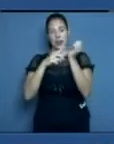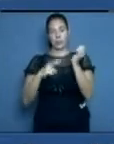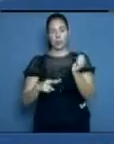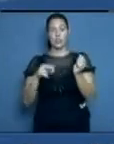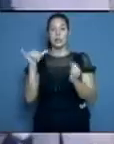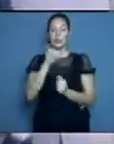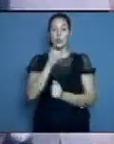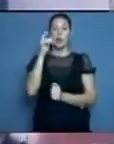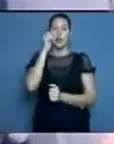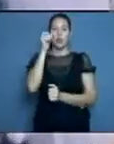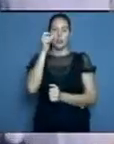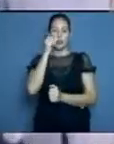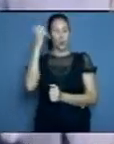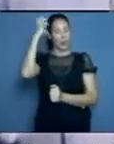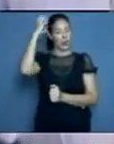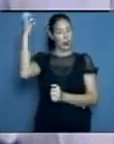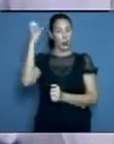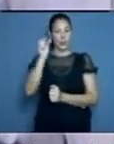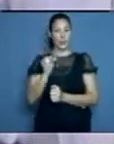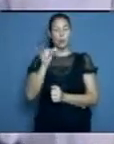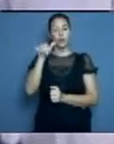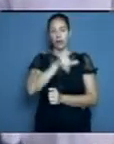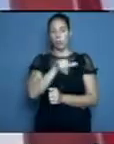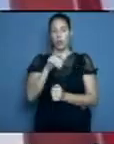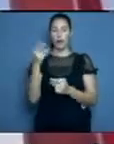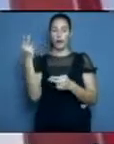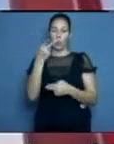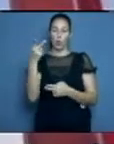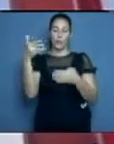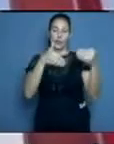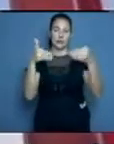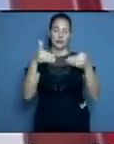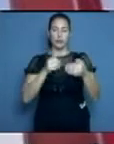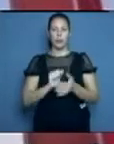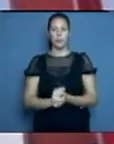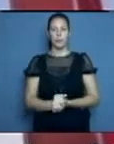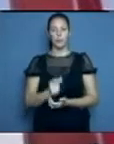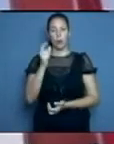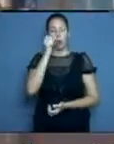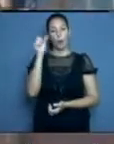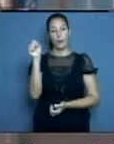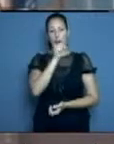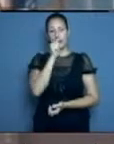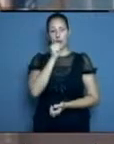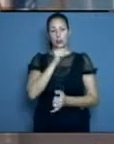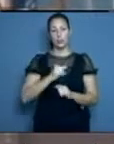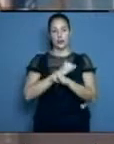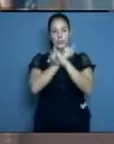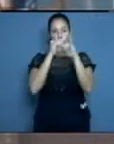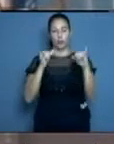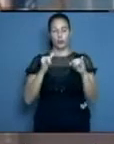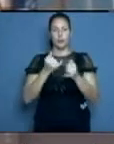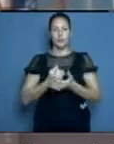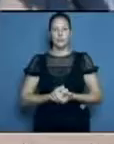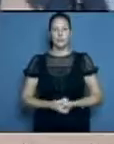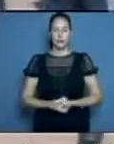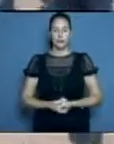Santisteban Velásquez, y Julio César Estupeñán Rodríguez, gobernador del territorio. Desde Holguín, el camarógrafo Eida La Pera, y Jordanis Rodríguez